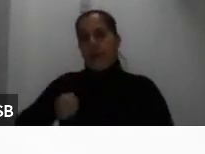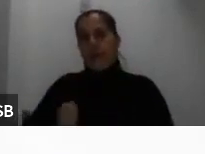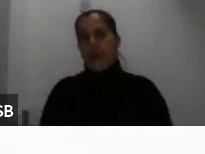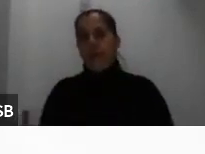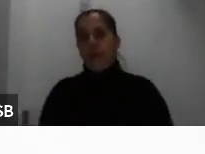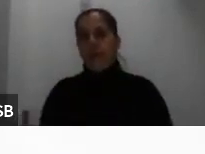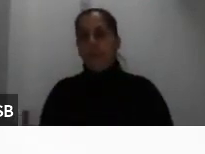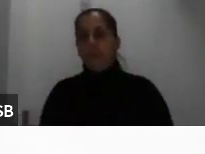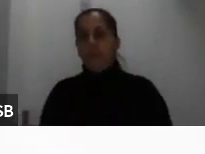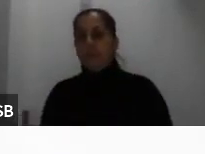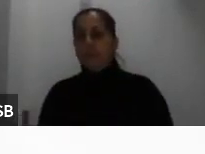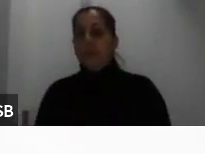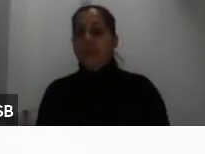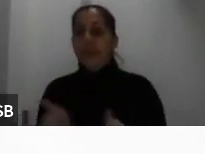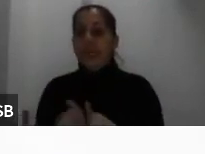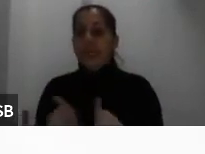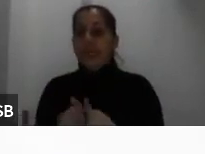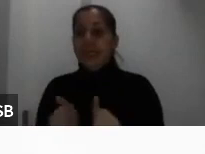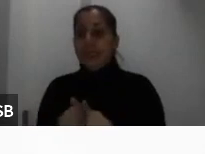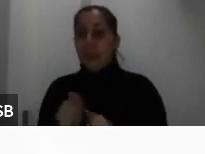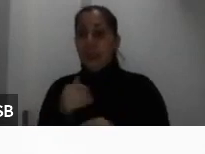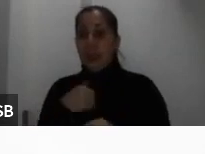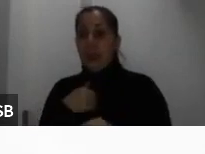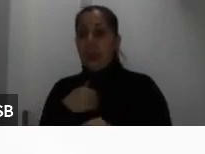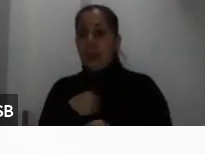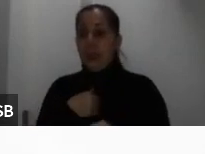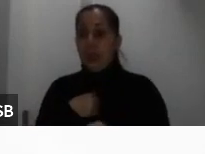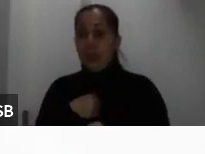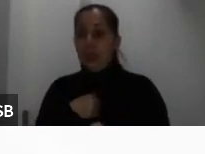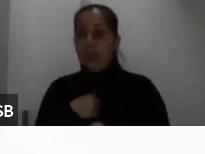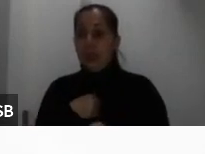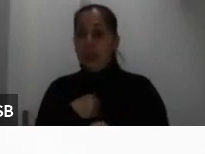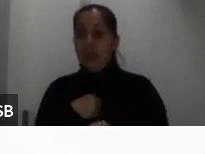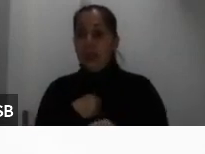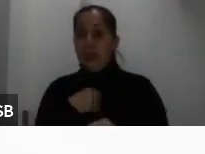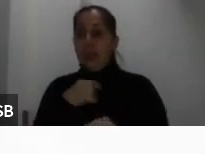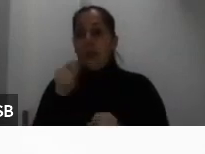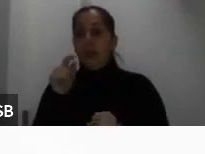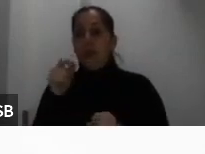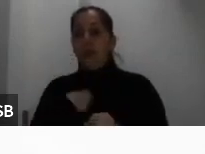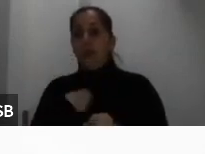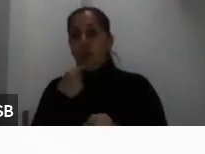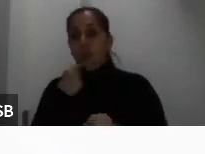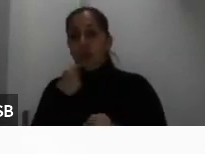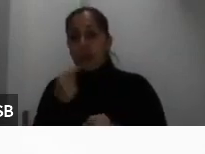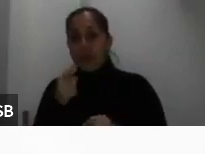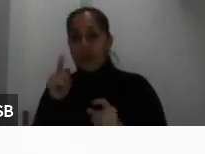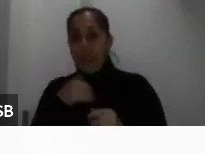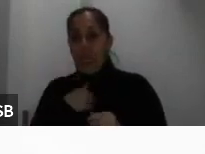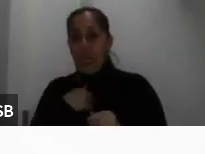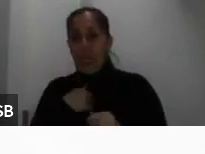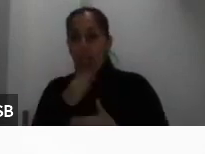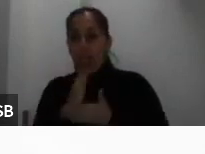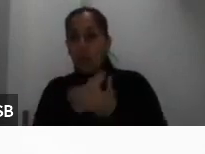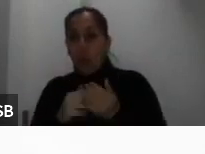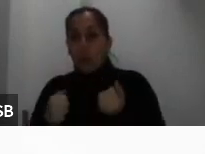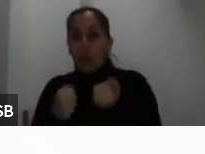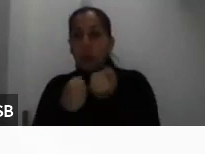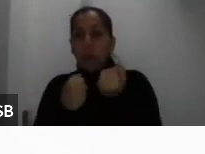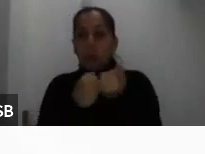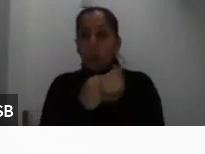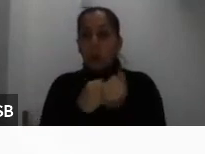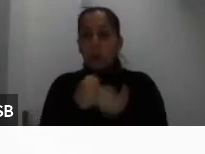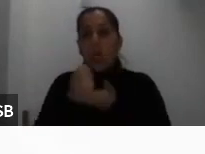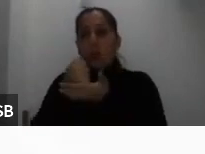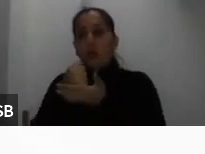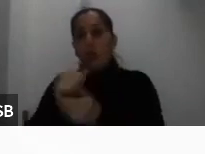Vamos a tener dentro de esa lista que les mencionaba si existen aportes familiares en especie y